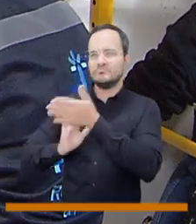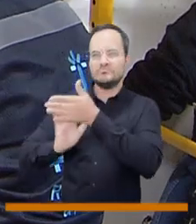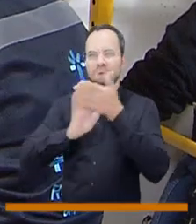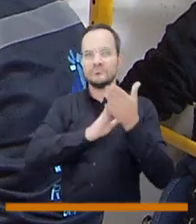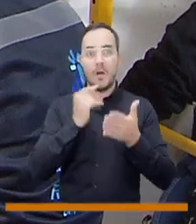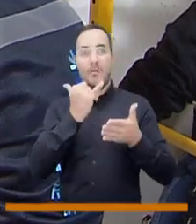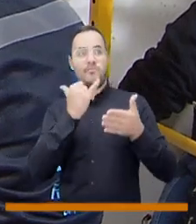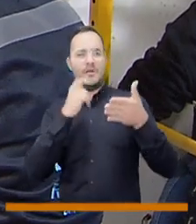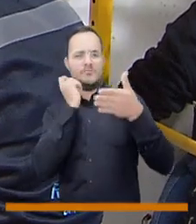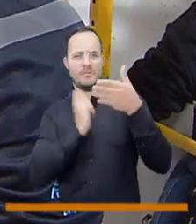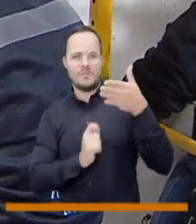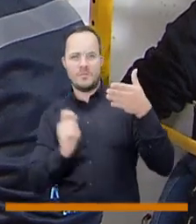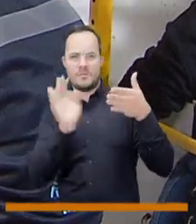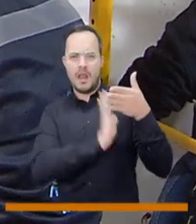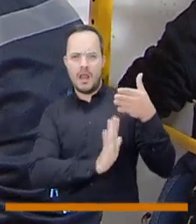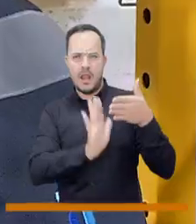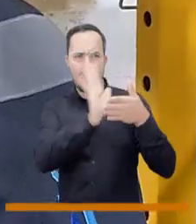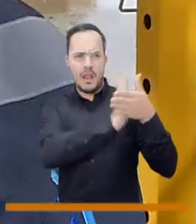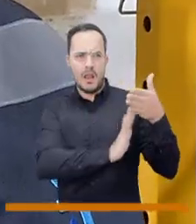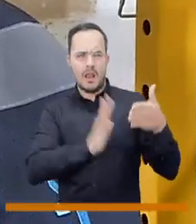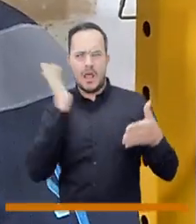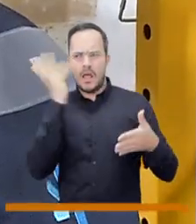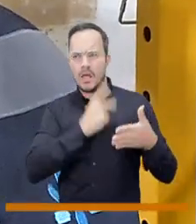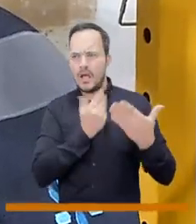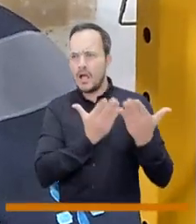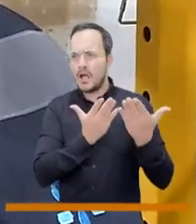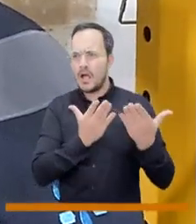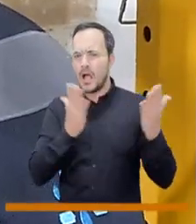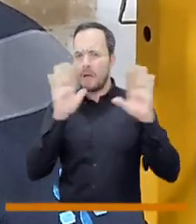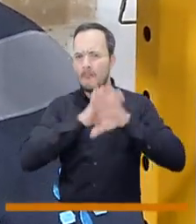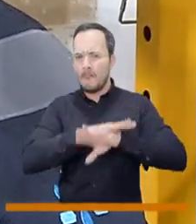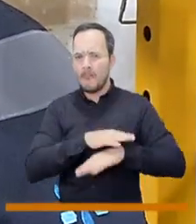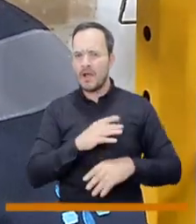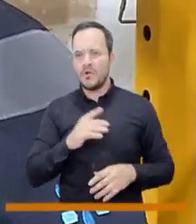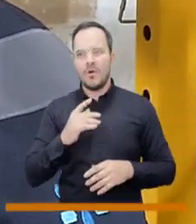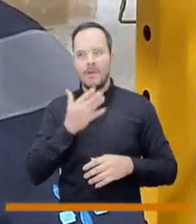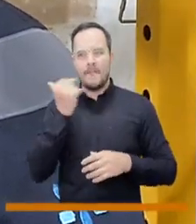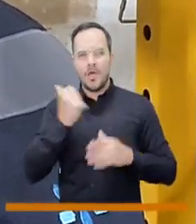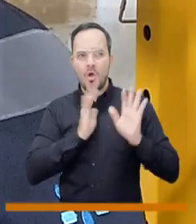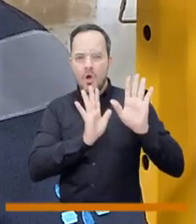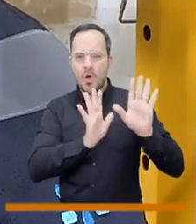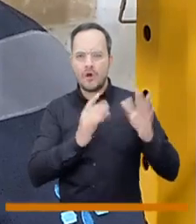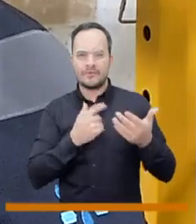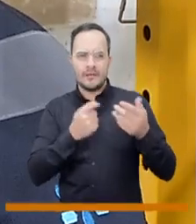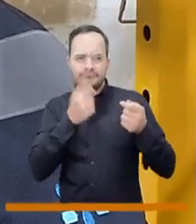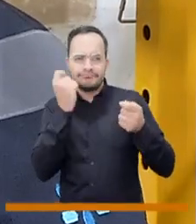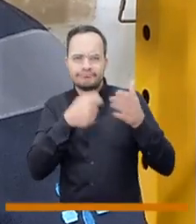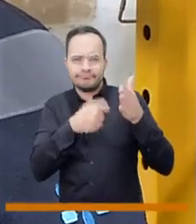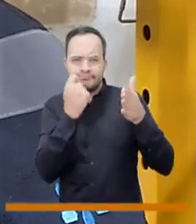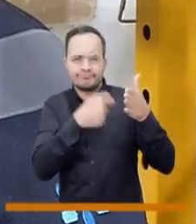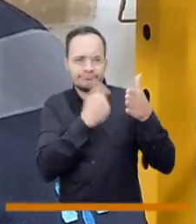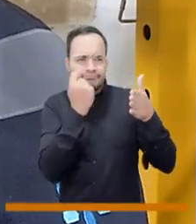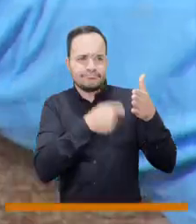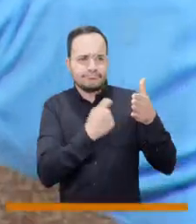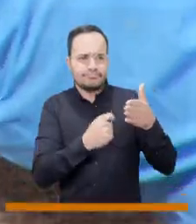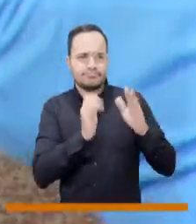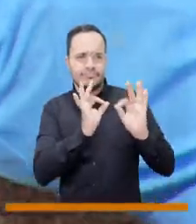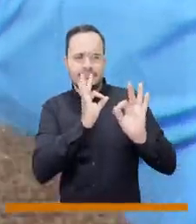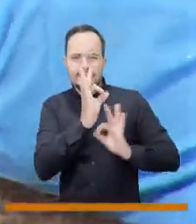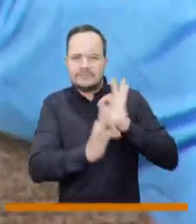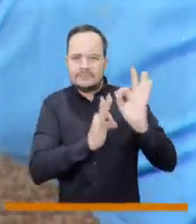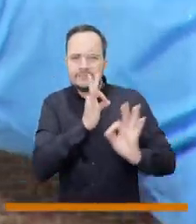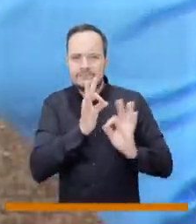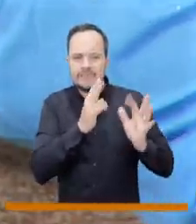cuando se hicieron las calas y lo estamos destapando con bisturí quirúrgico pedacito a pedacito y restaurando